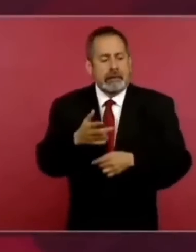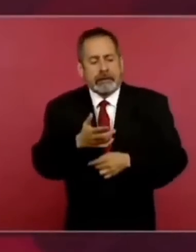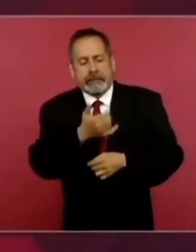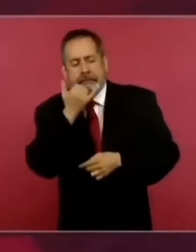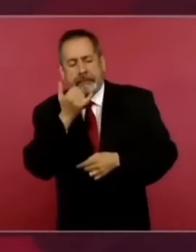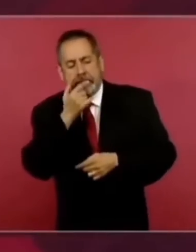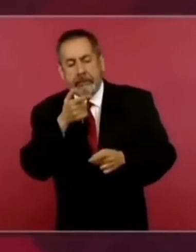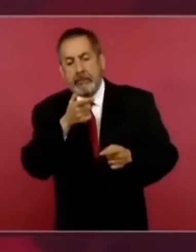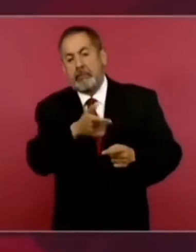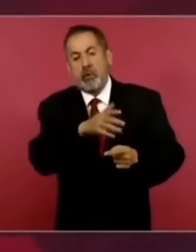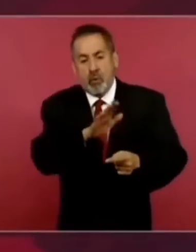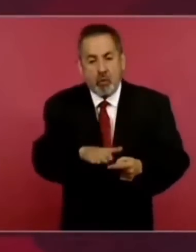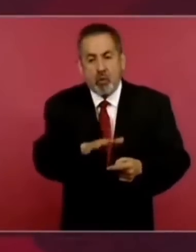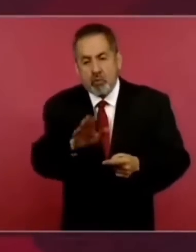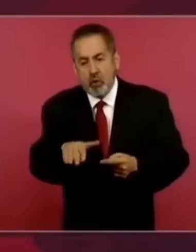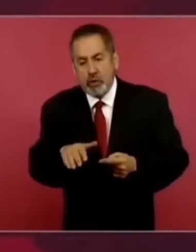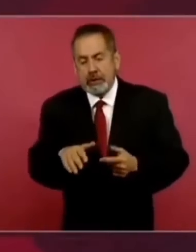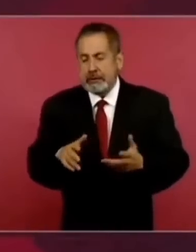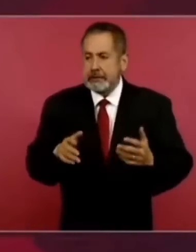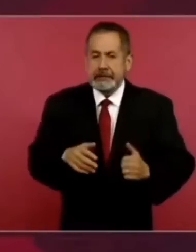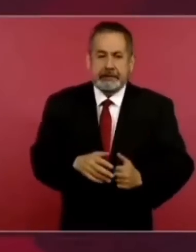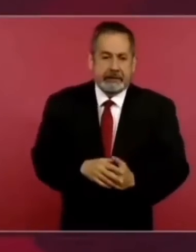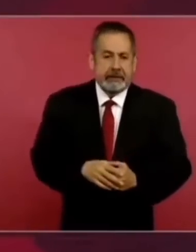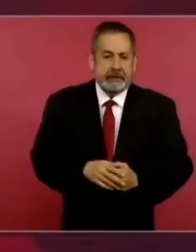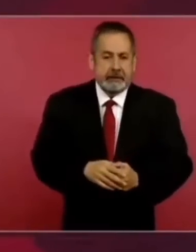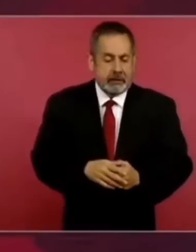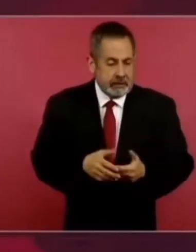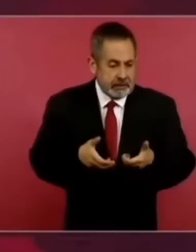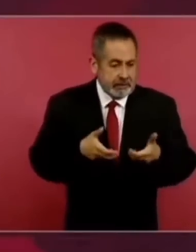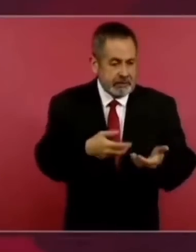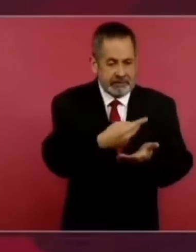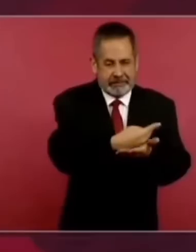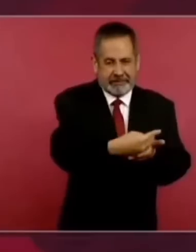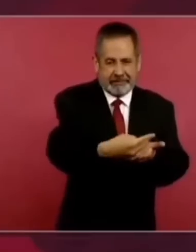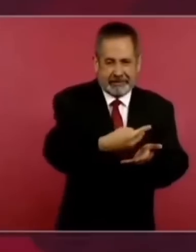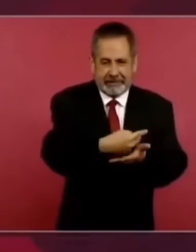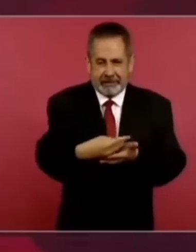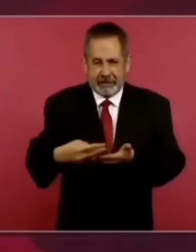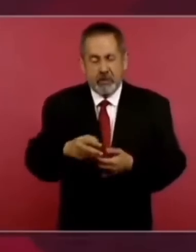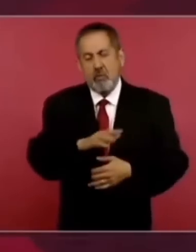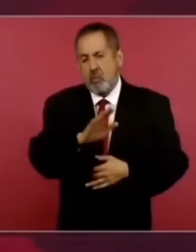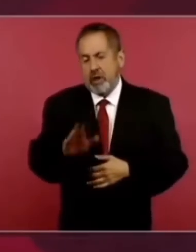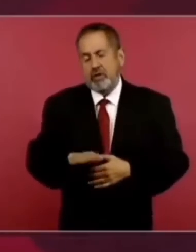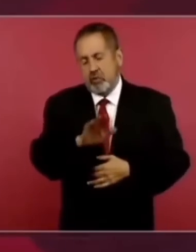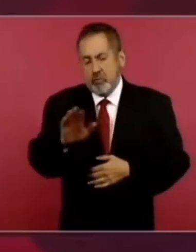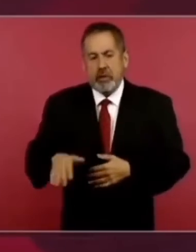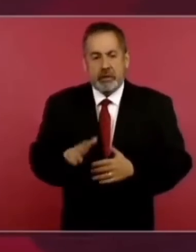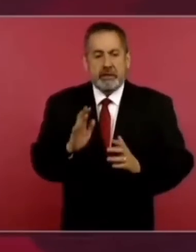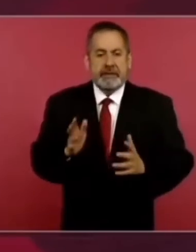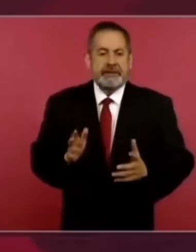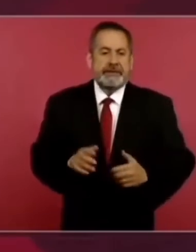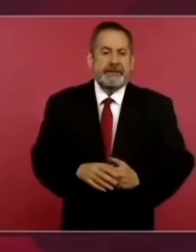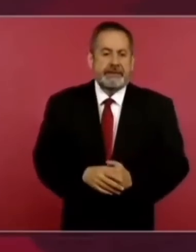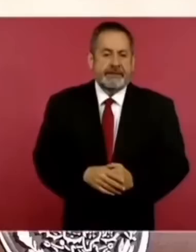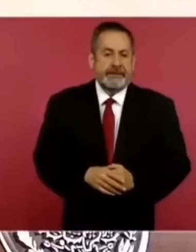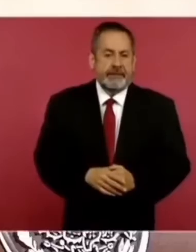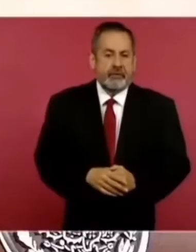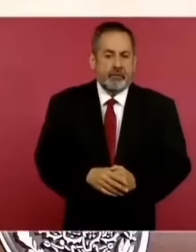dos lamentablemente los encontramos muertos y